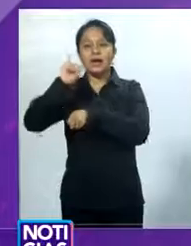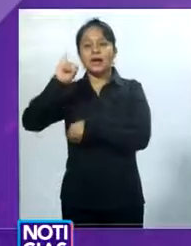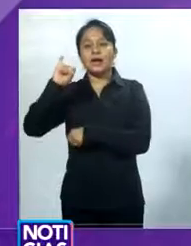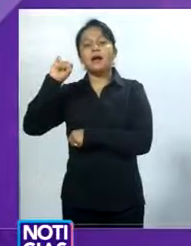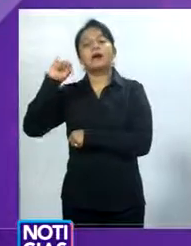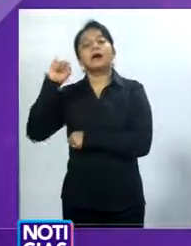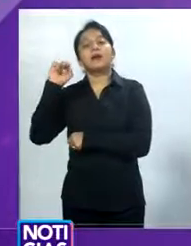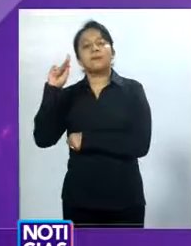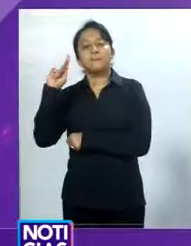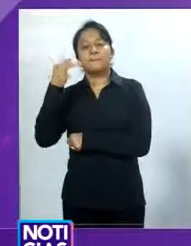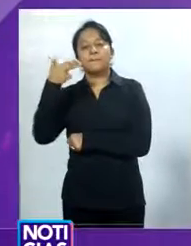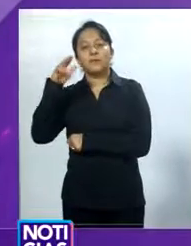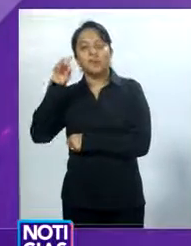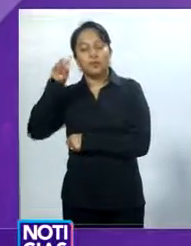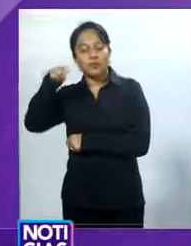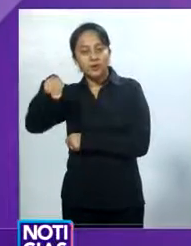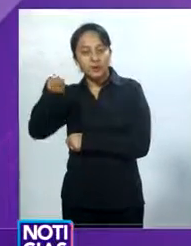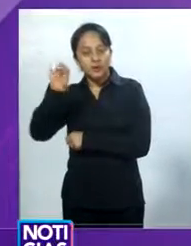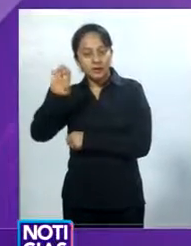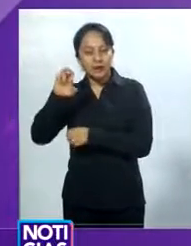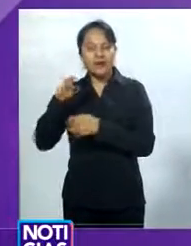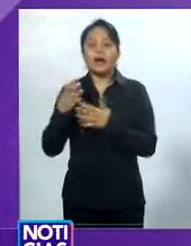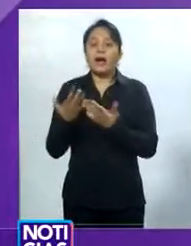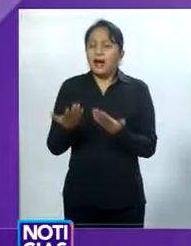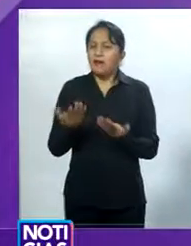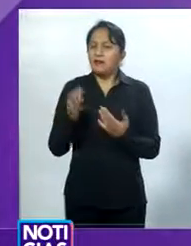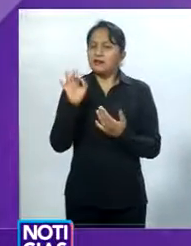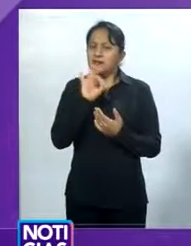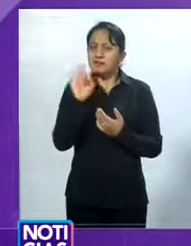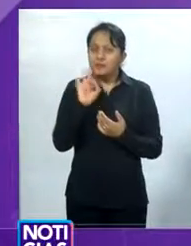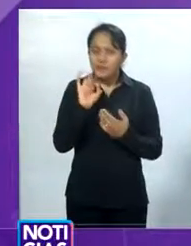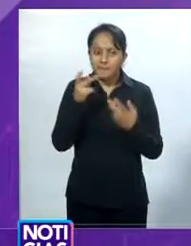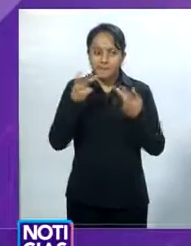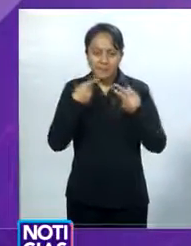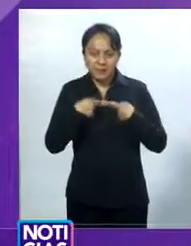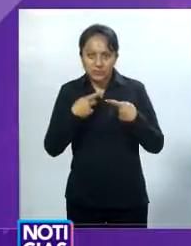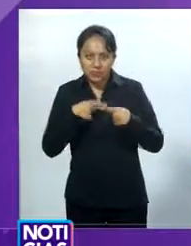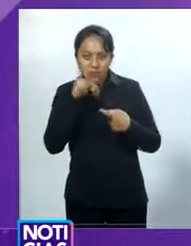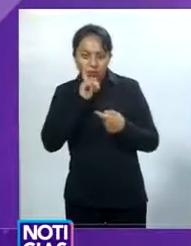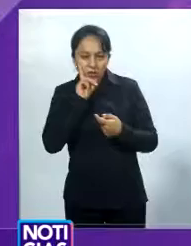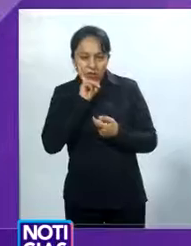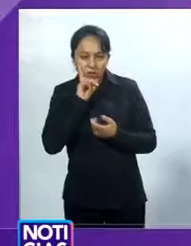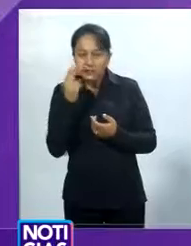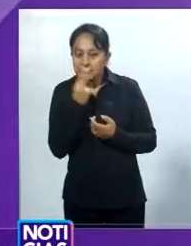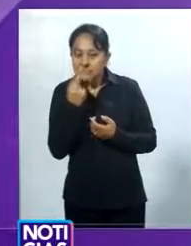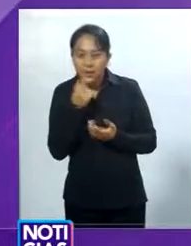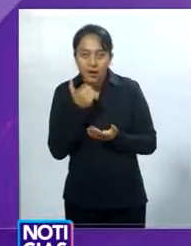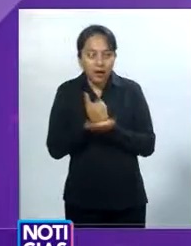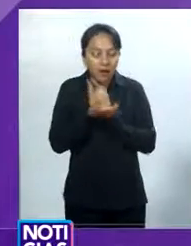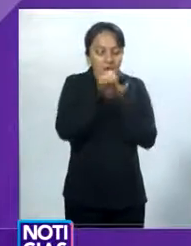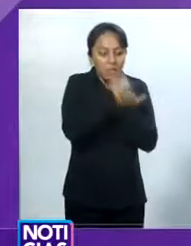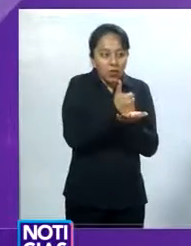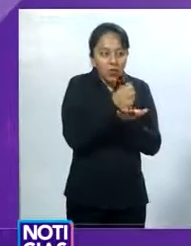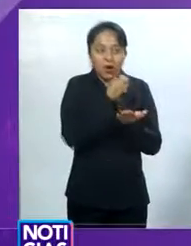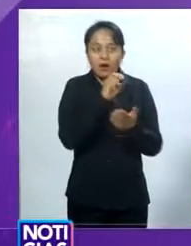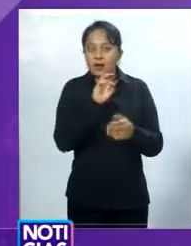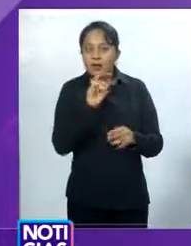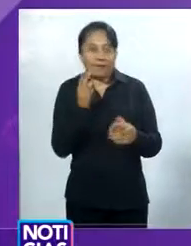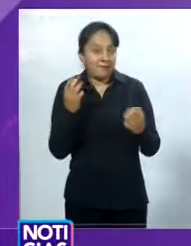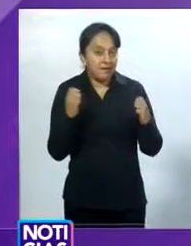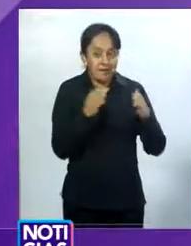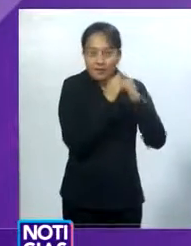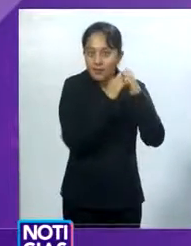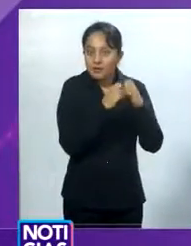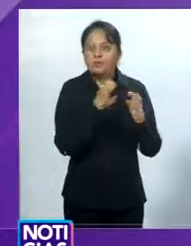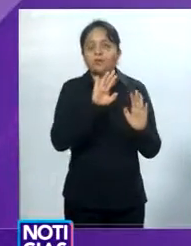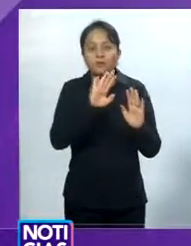que se encuentre en alguna situación de riesgo, requiere ayuda y atención inmediata, se atienda. La directora del Instituto Municipal de la Mujer, Cristina